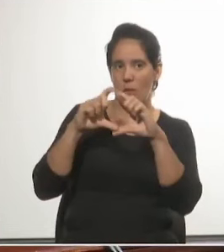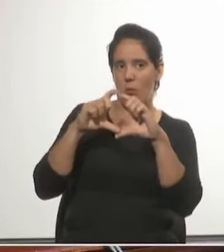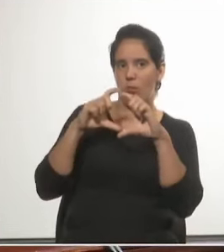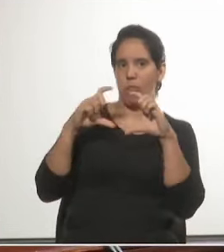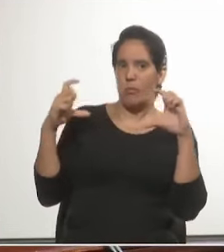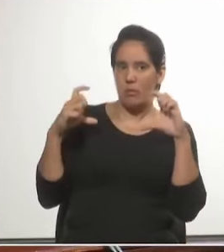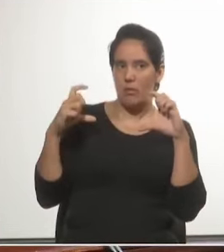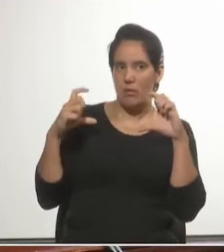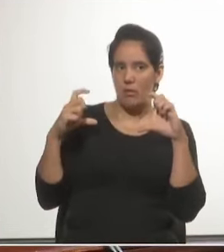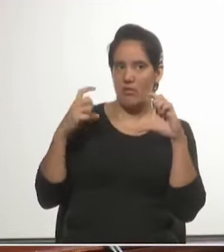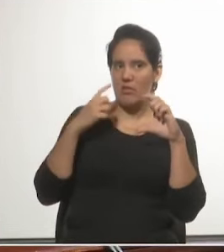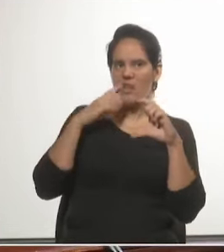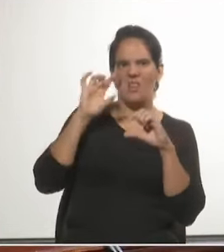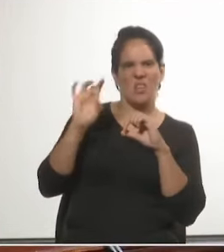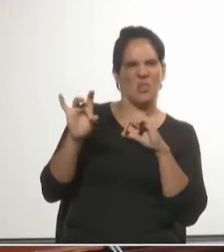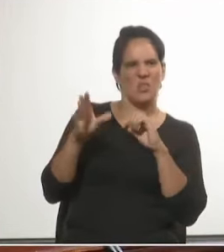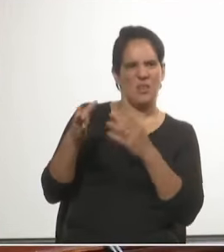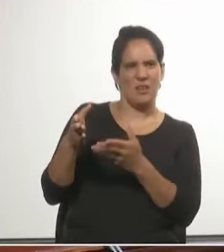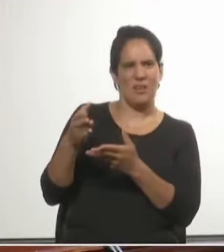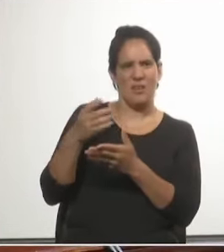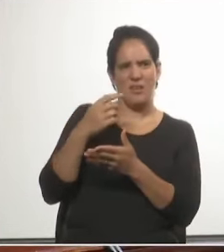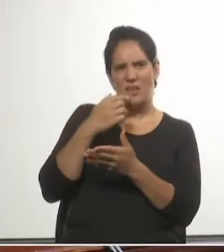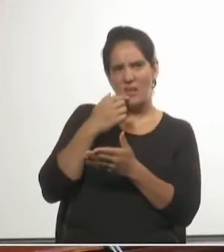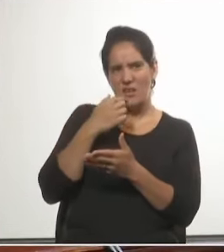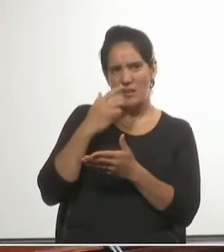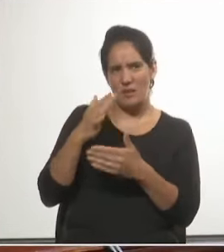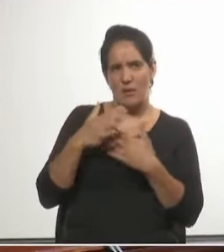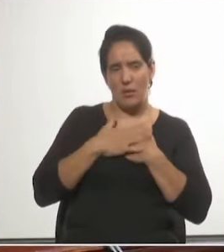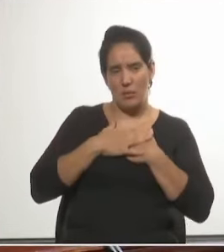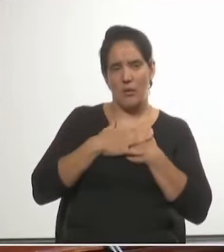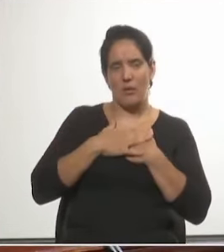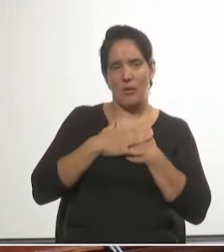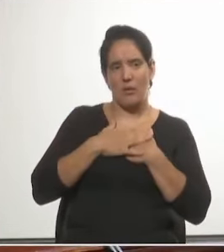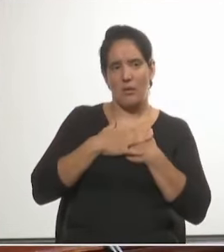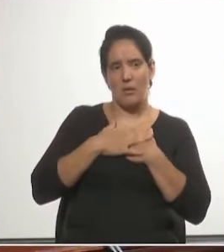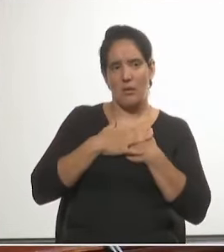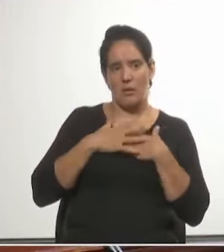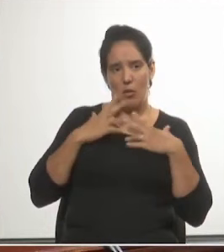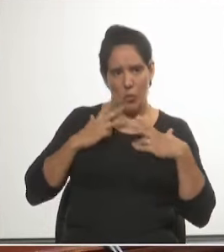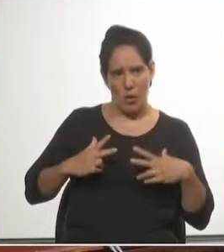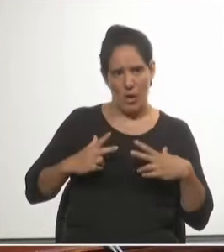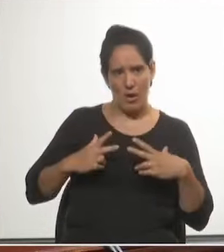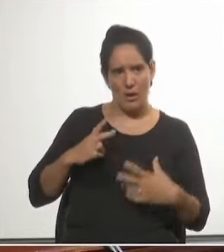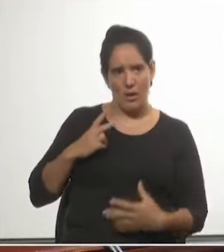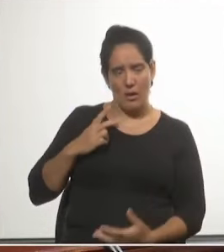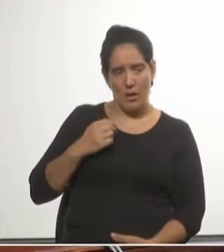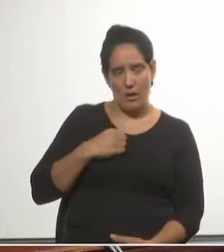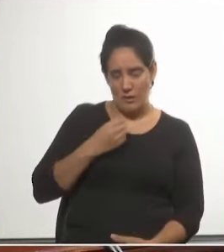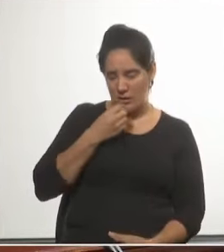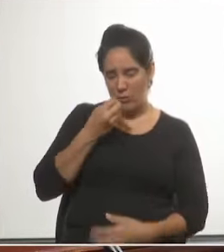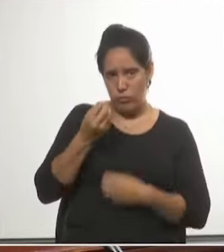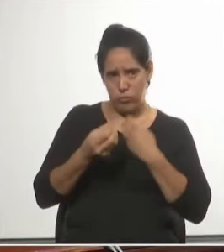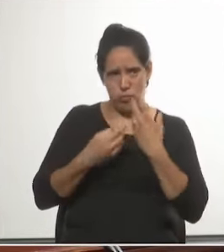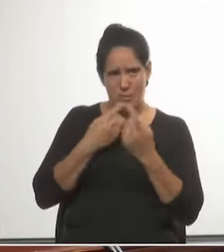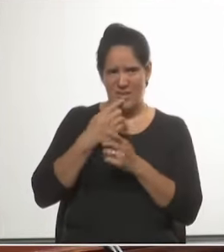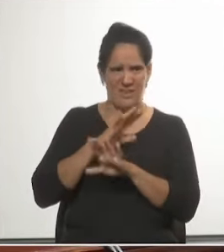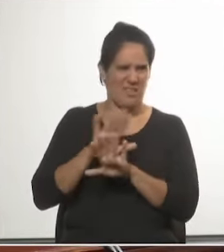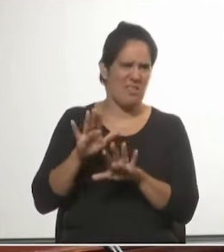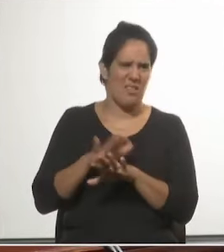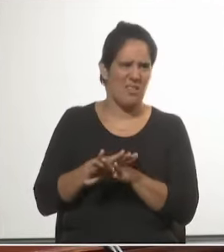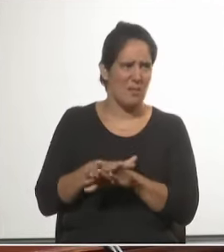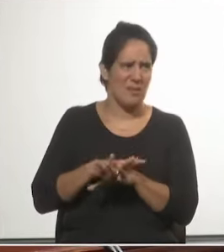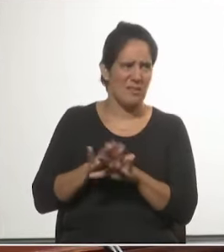con mi más absoluta la convicción moral de que esas expresiones no tienen